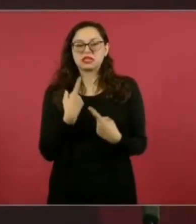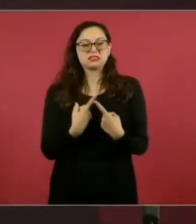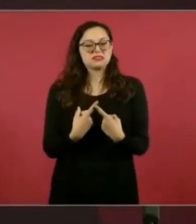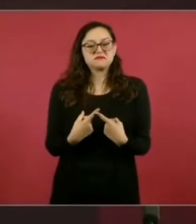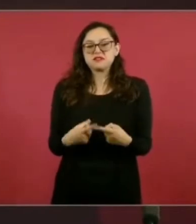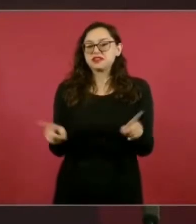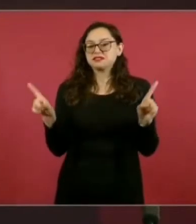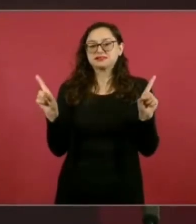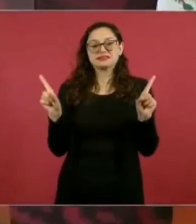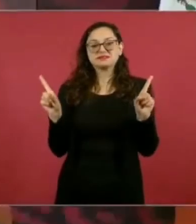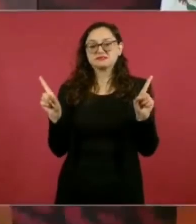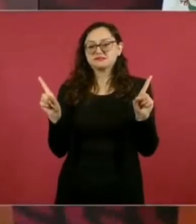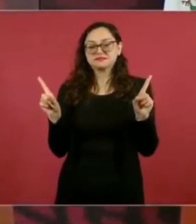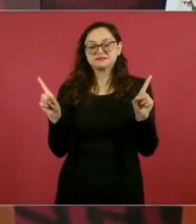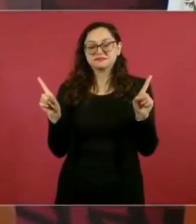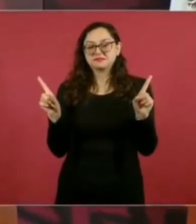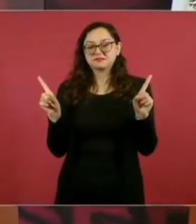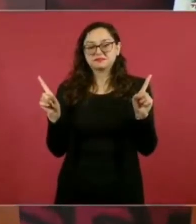que